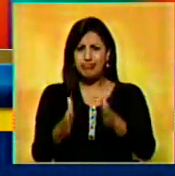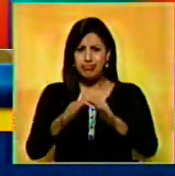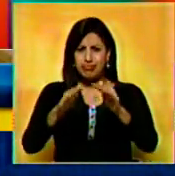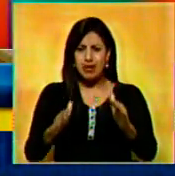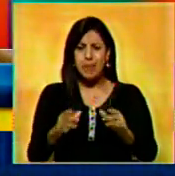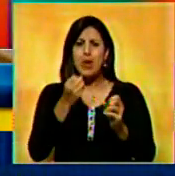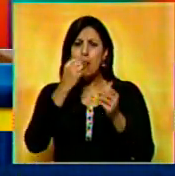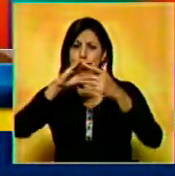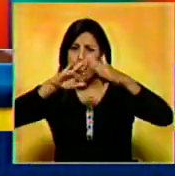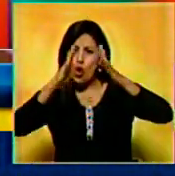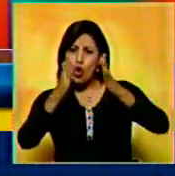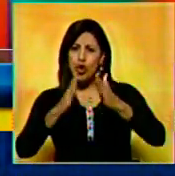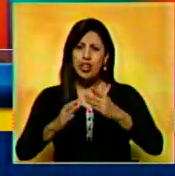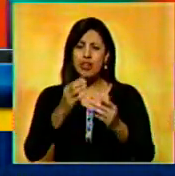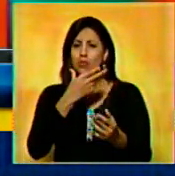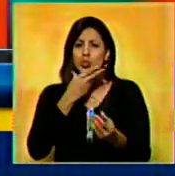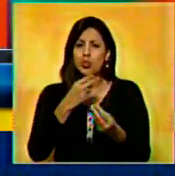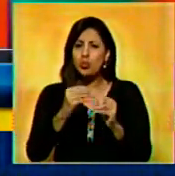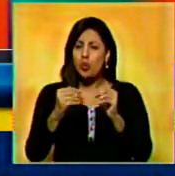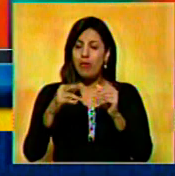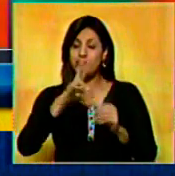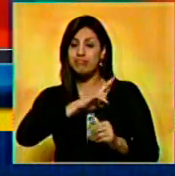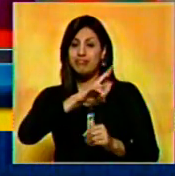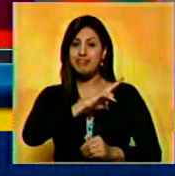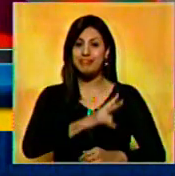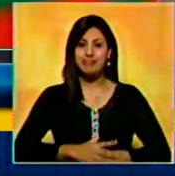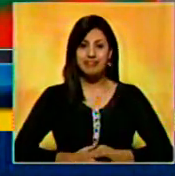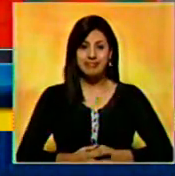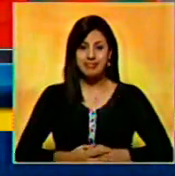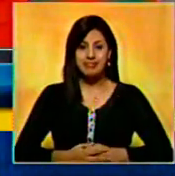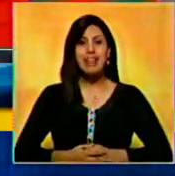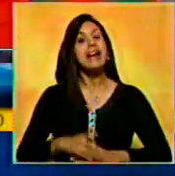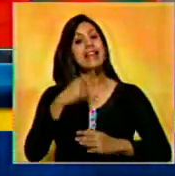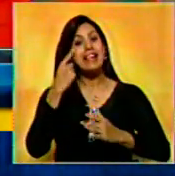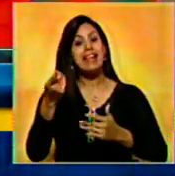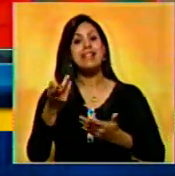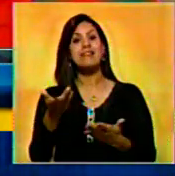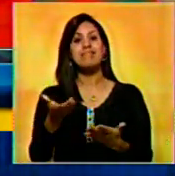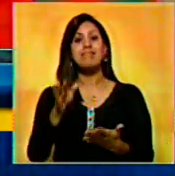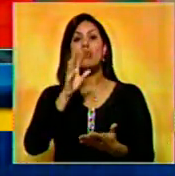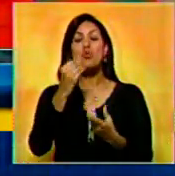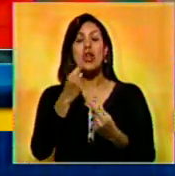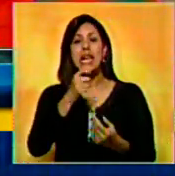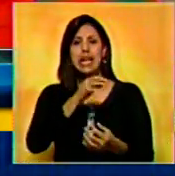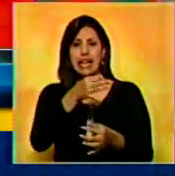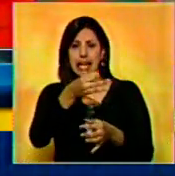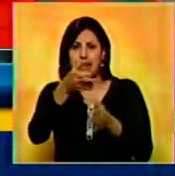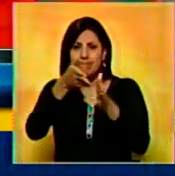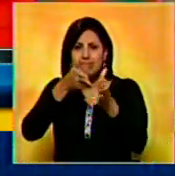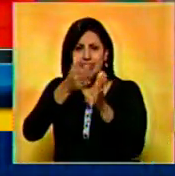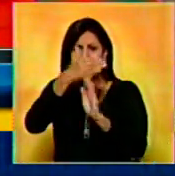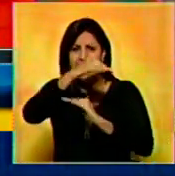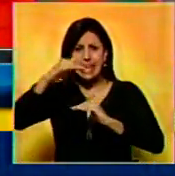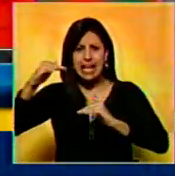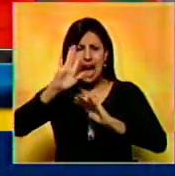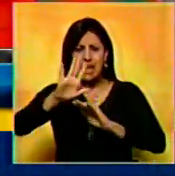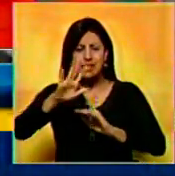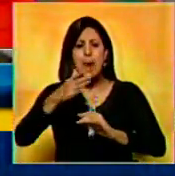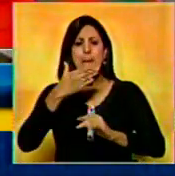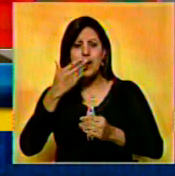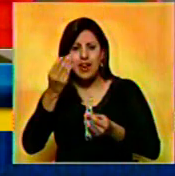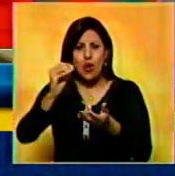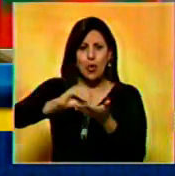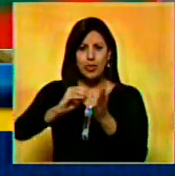sugiriendo sensualidad de una manera muy sofisticada. Para crear una colección muy lineal y a la vez